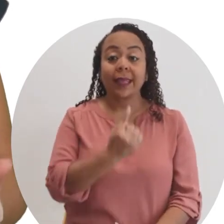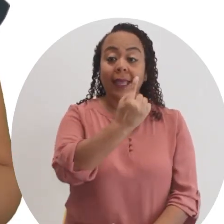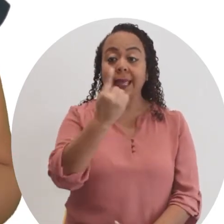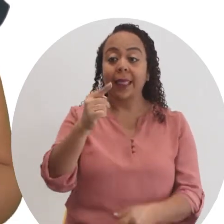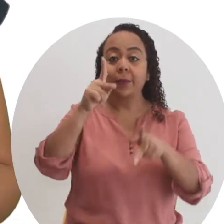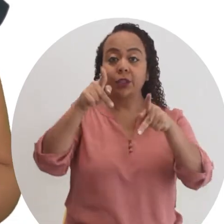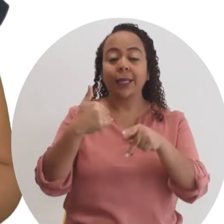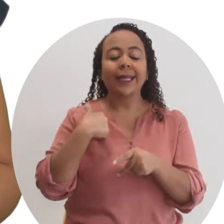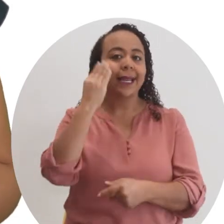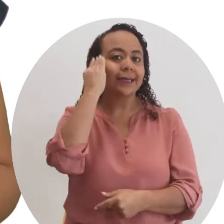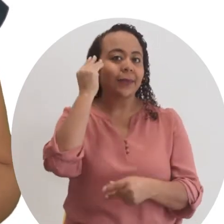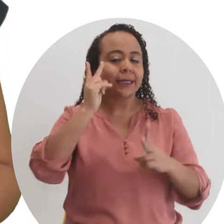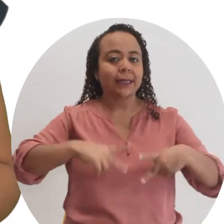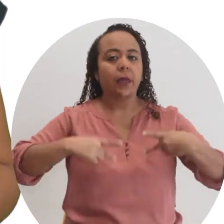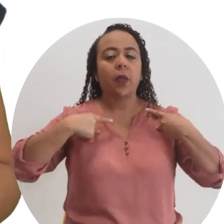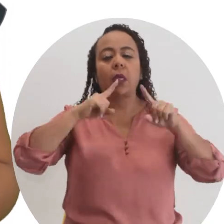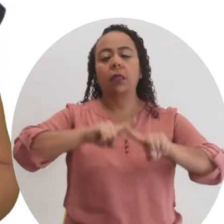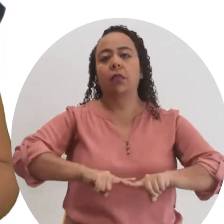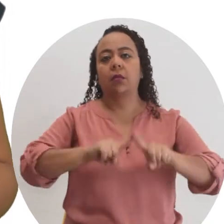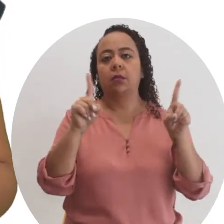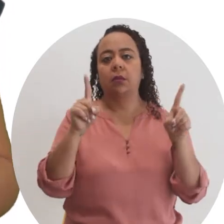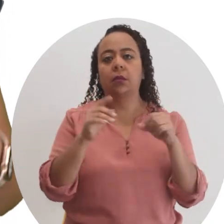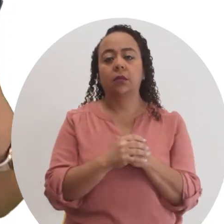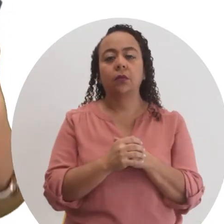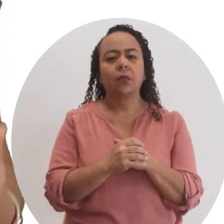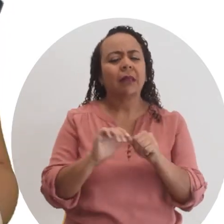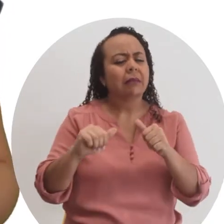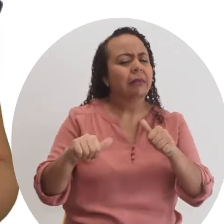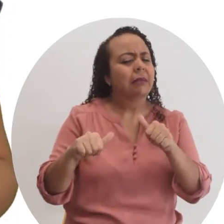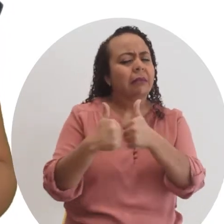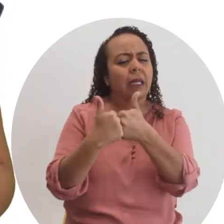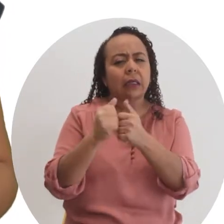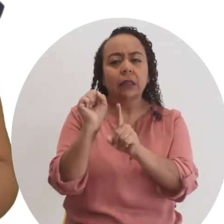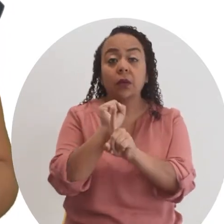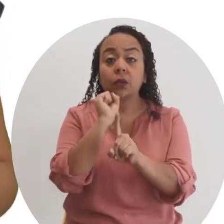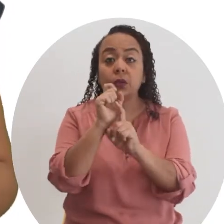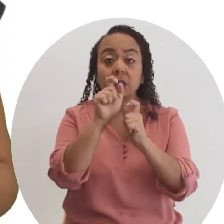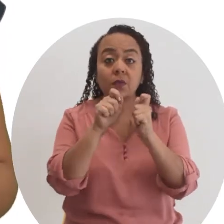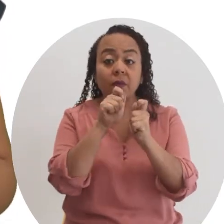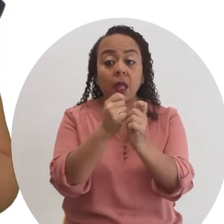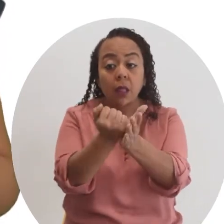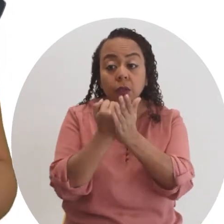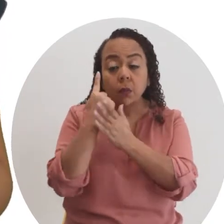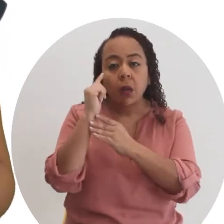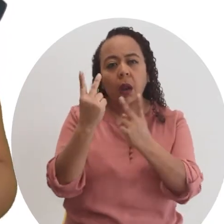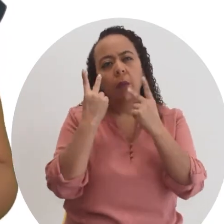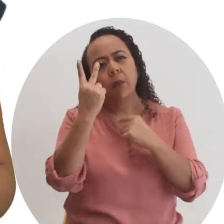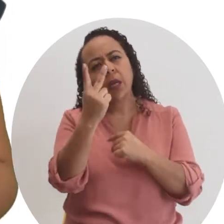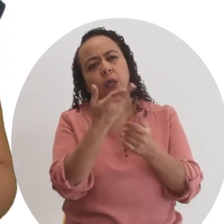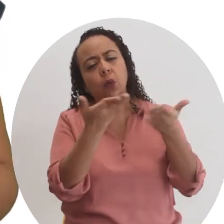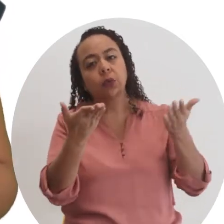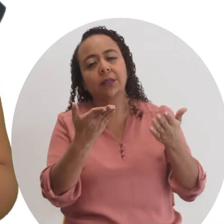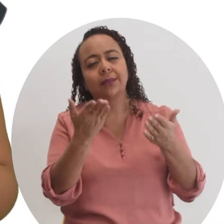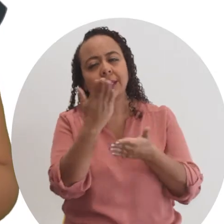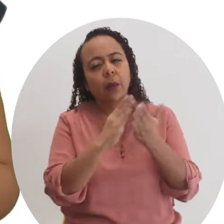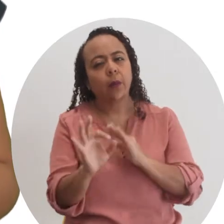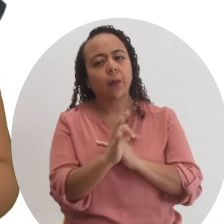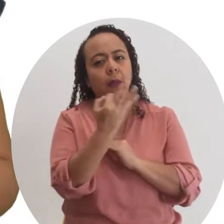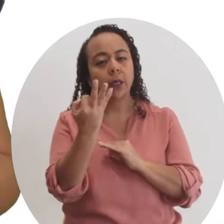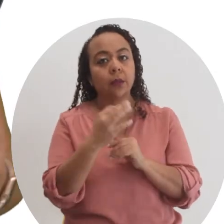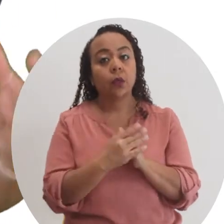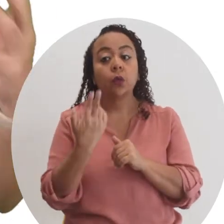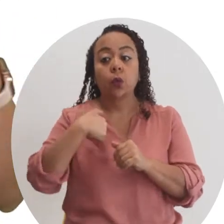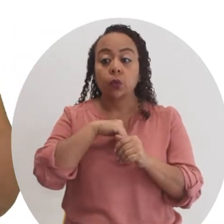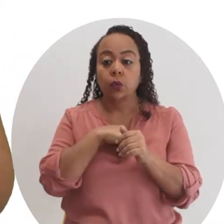Cada persona tiene experiencias de vida distintas. Ha pasado por retos y situaciones específicas que le ayudan a ver las cosas de cierta manera.